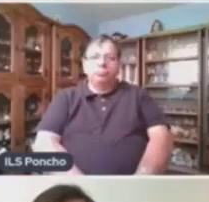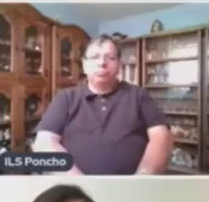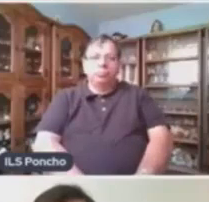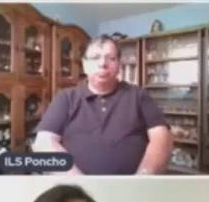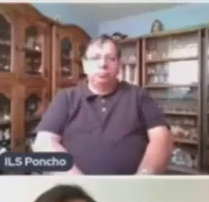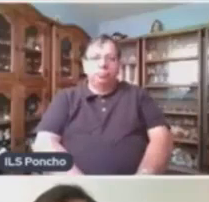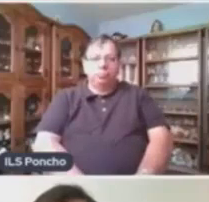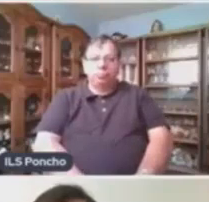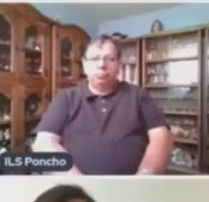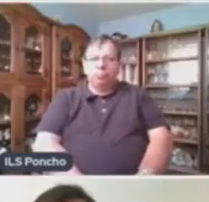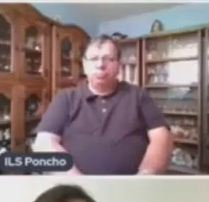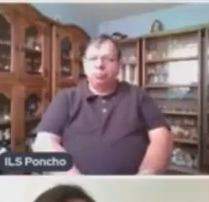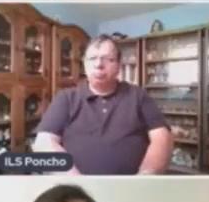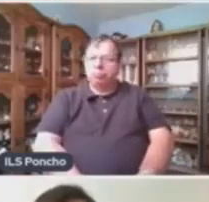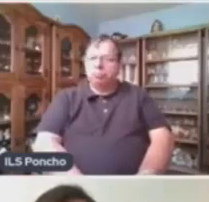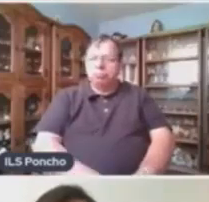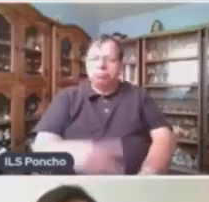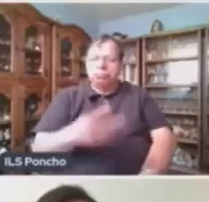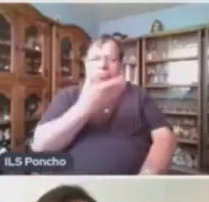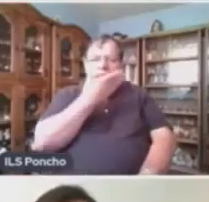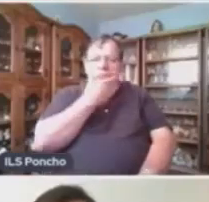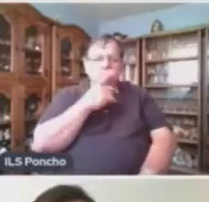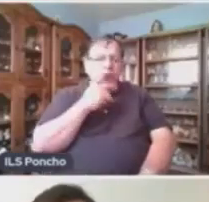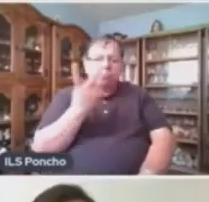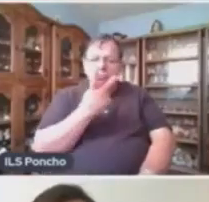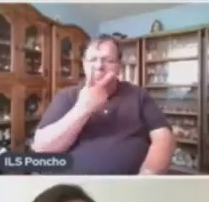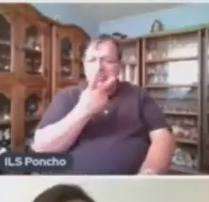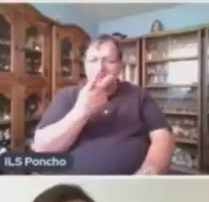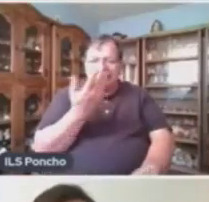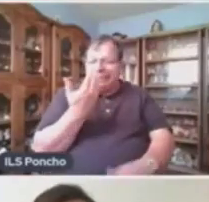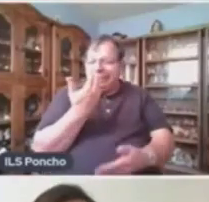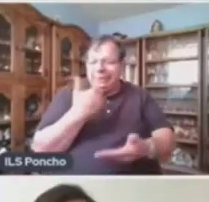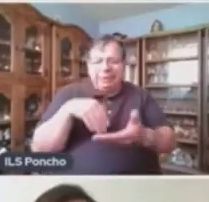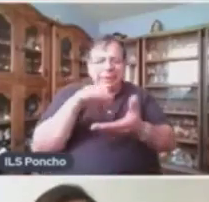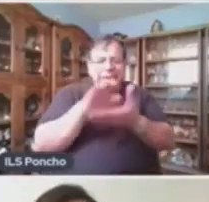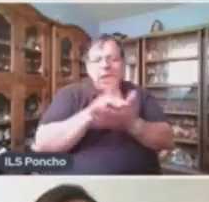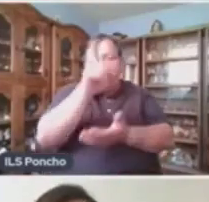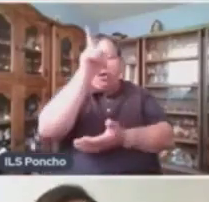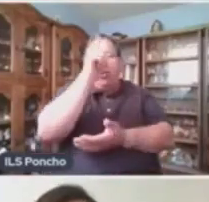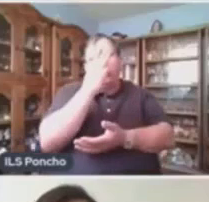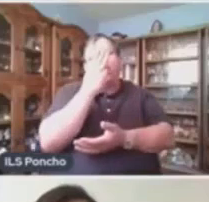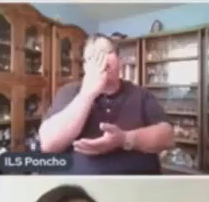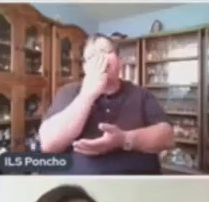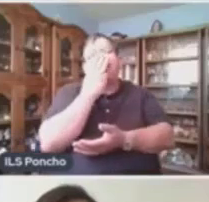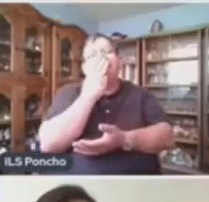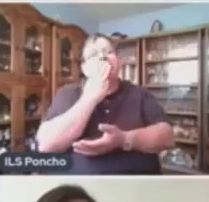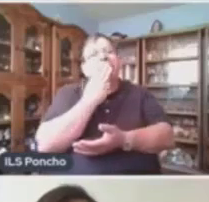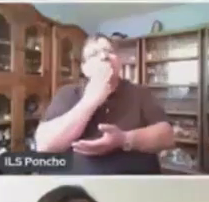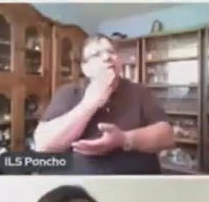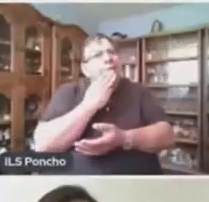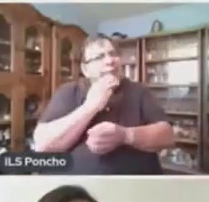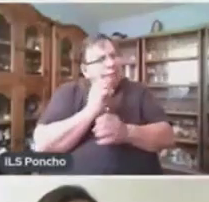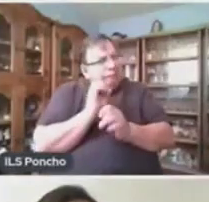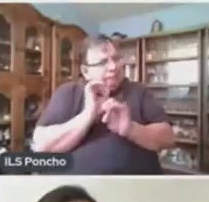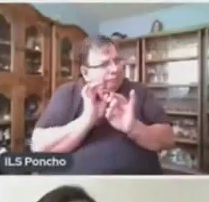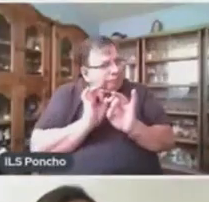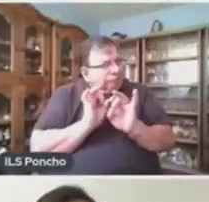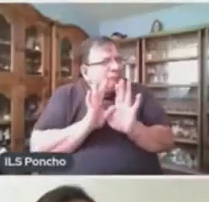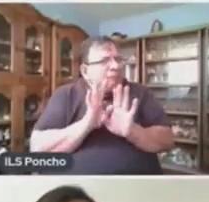Estaban recién casados Su luna de miel Fue un poco terrorífica